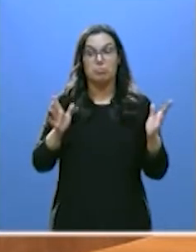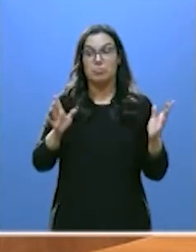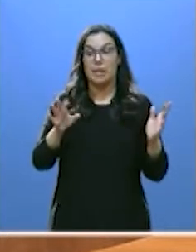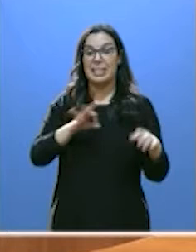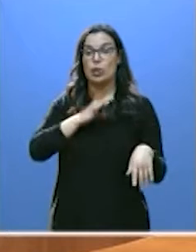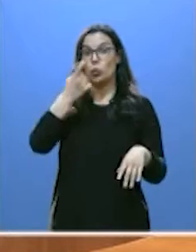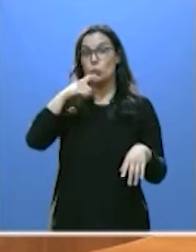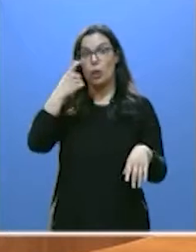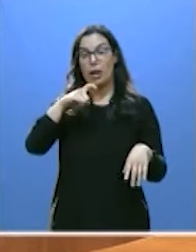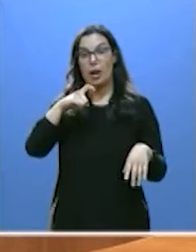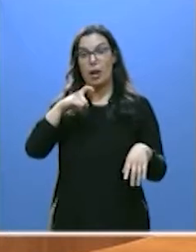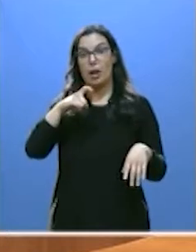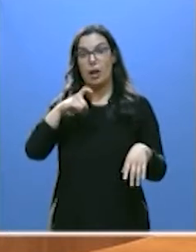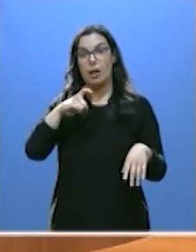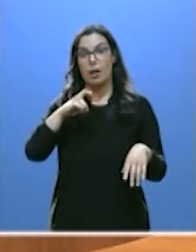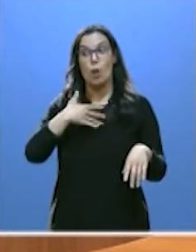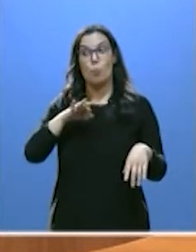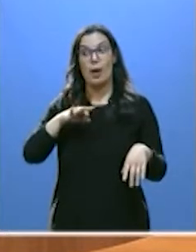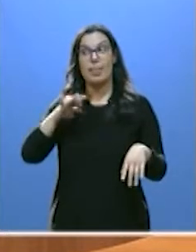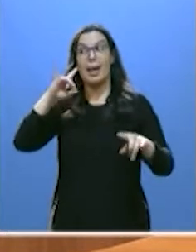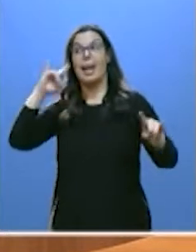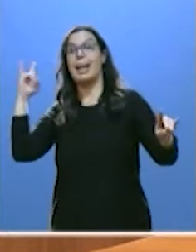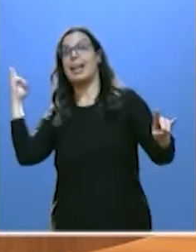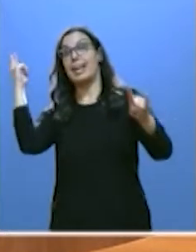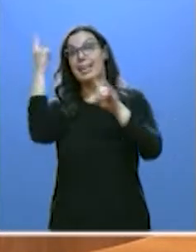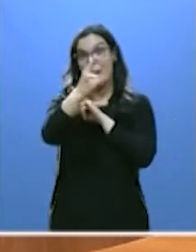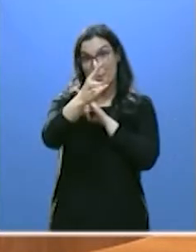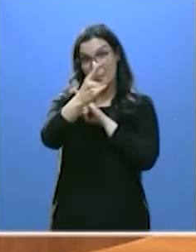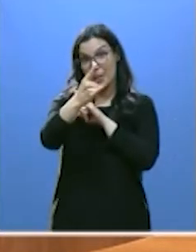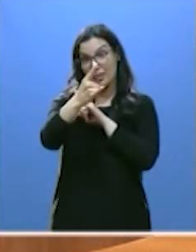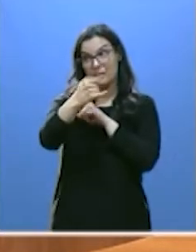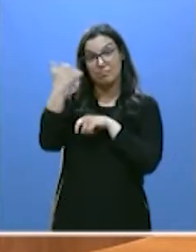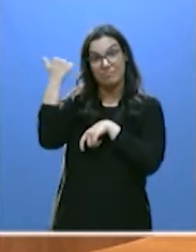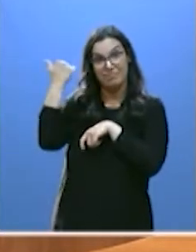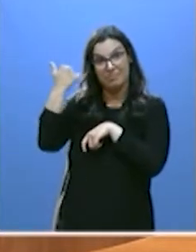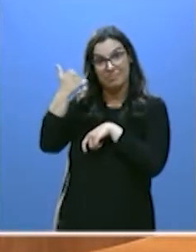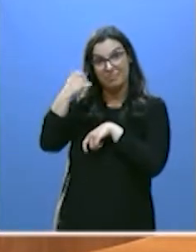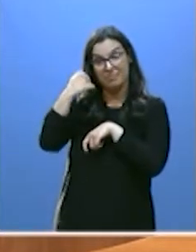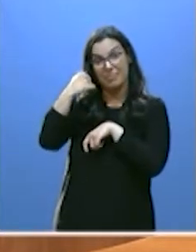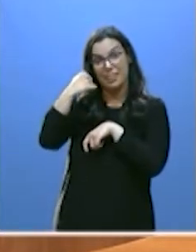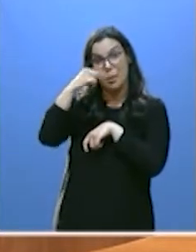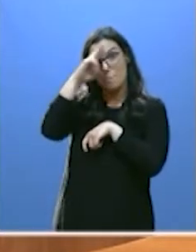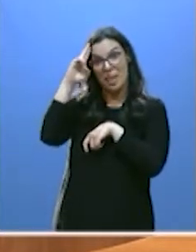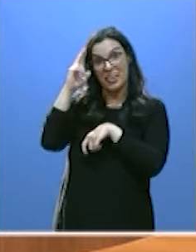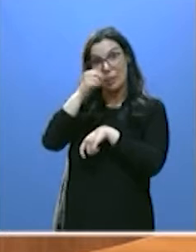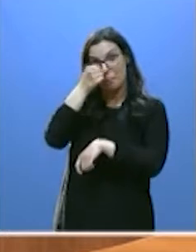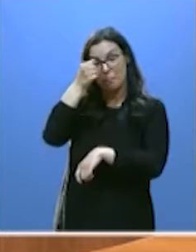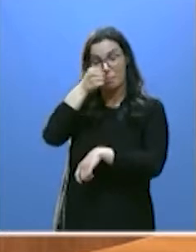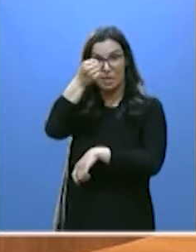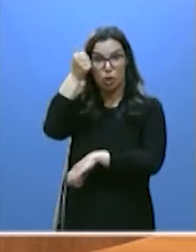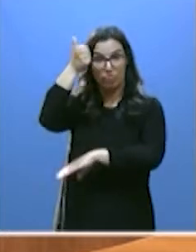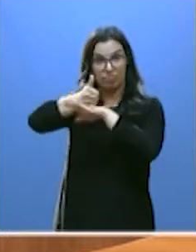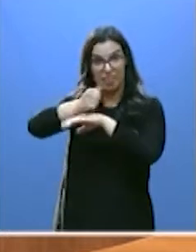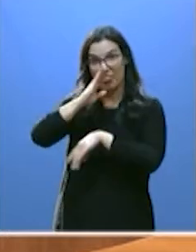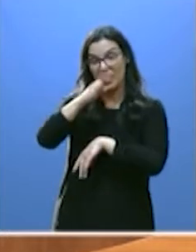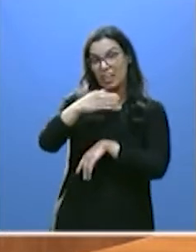Tudanca tal vez recibió la llamada de teléfono de Ferraz, una orden directa del